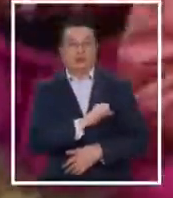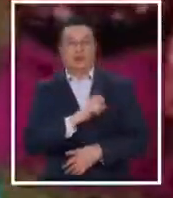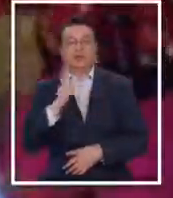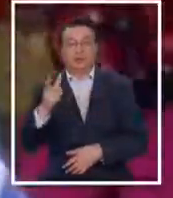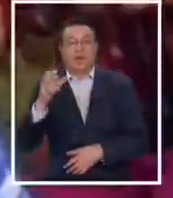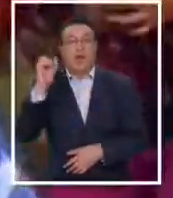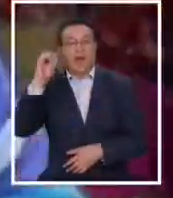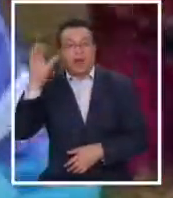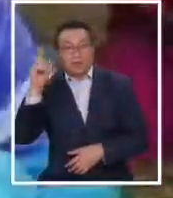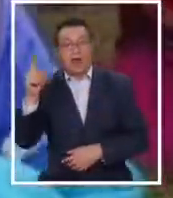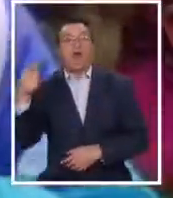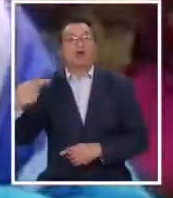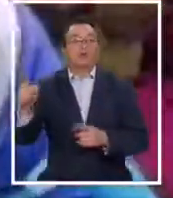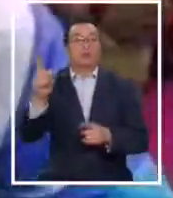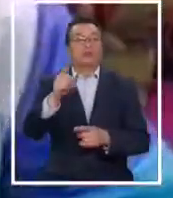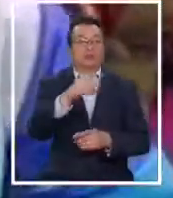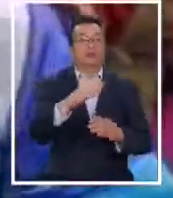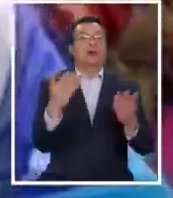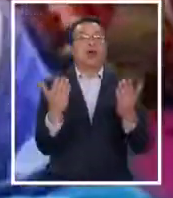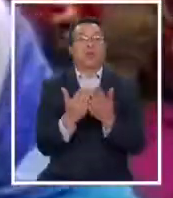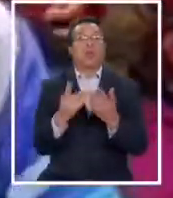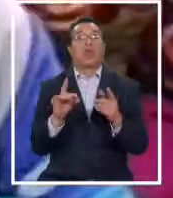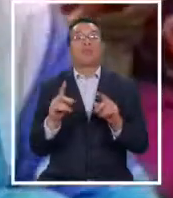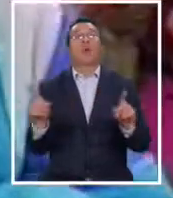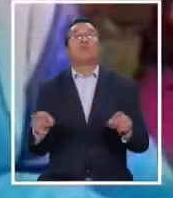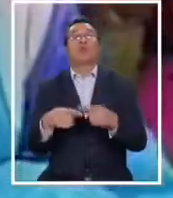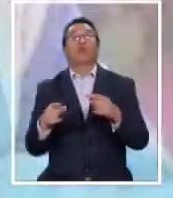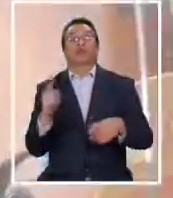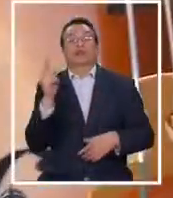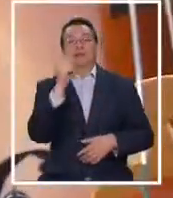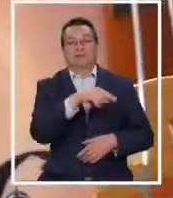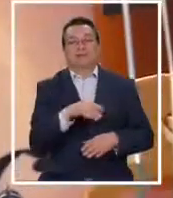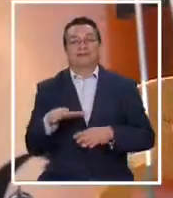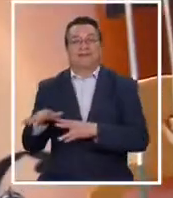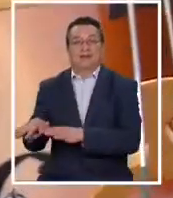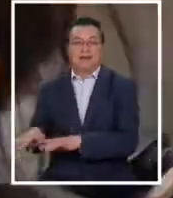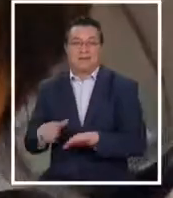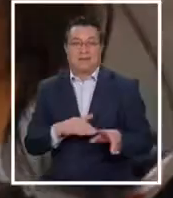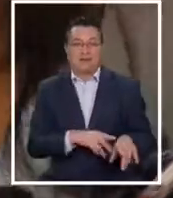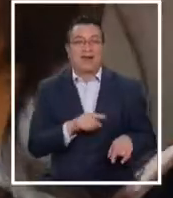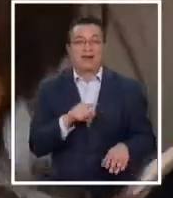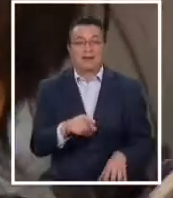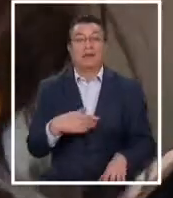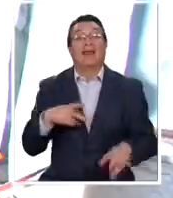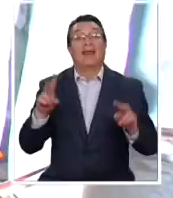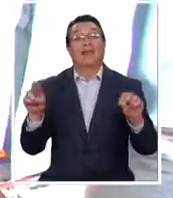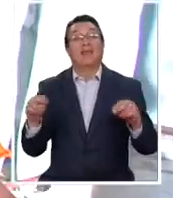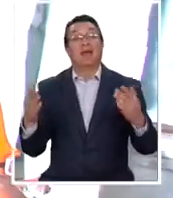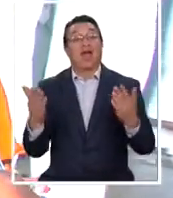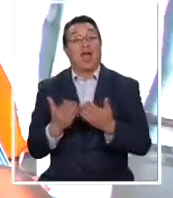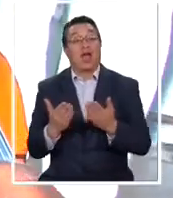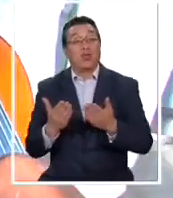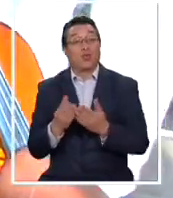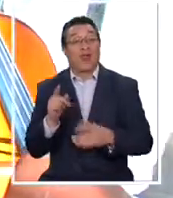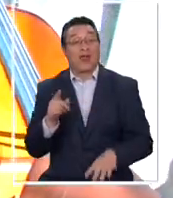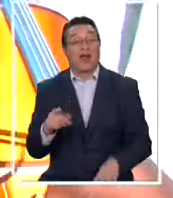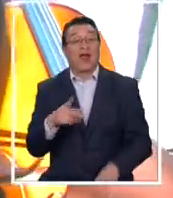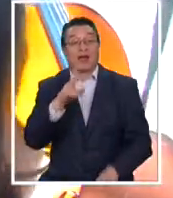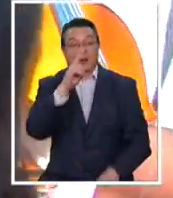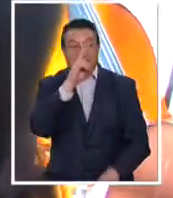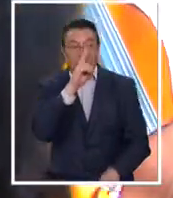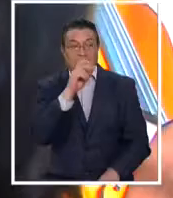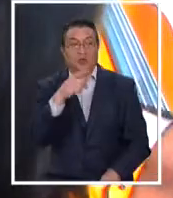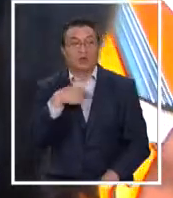Berlín. Hasta volver para levantar una escuela de música en la isla. El tema de la escuela fue una especie de